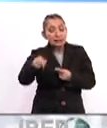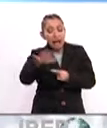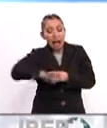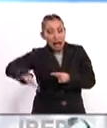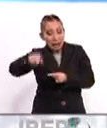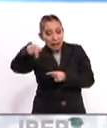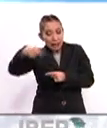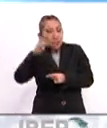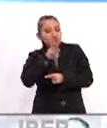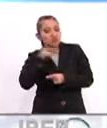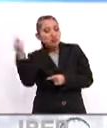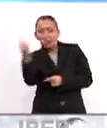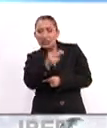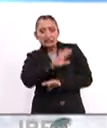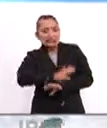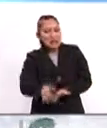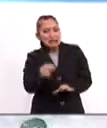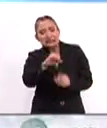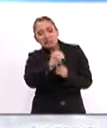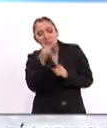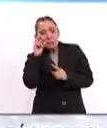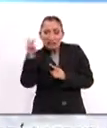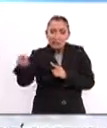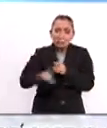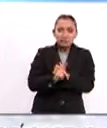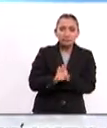disciplina nos demuestra la urgencia de nuestra situación.